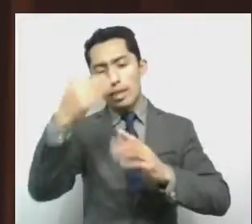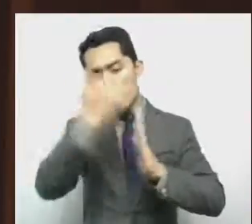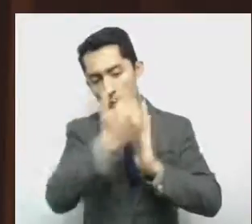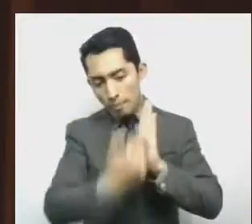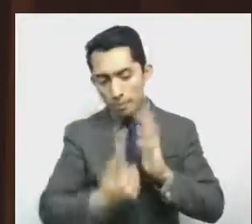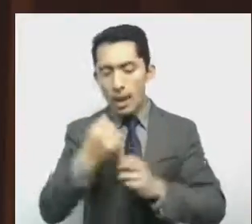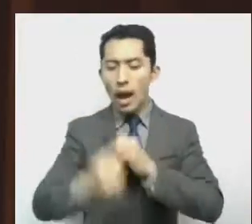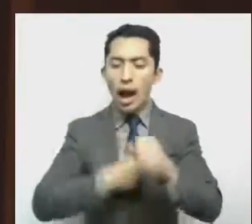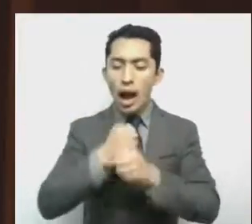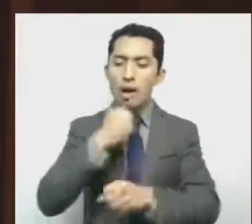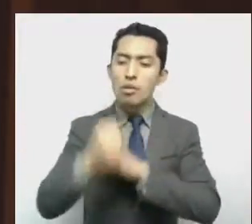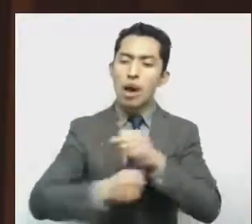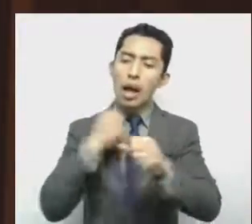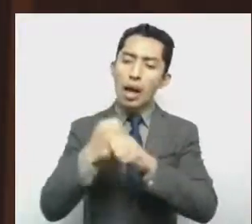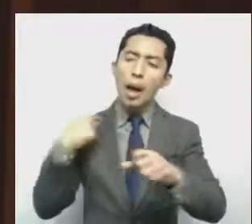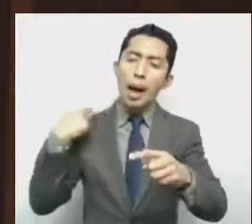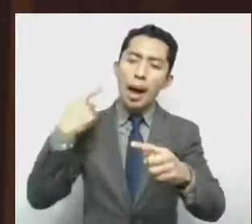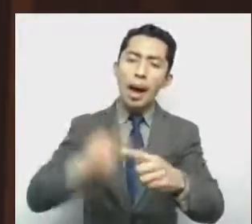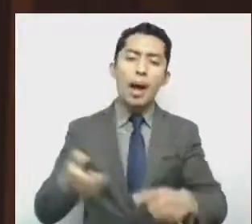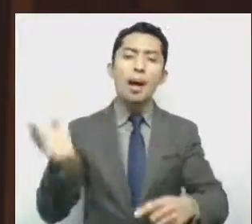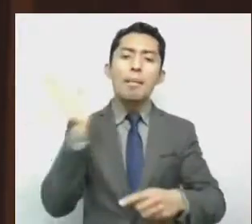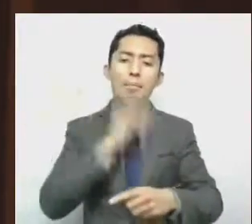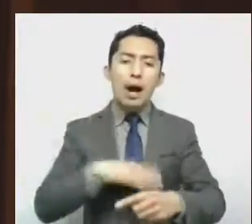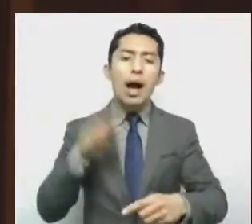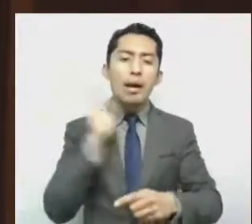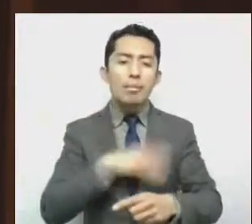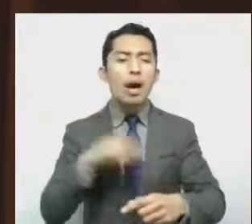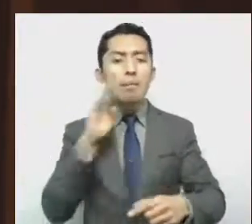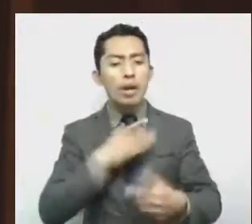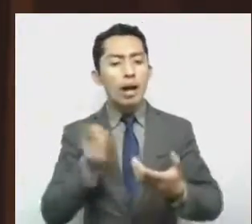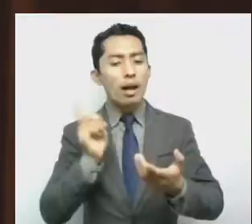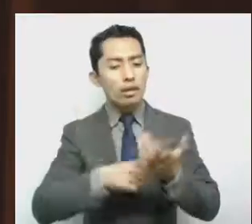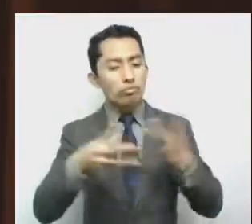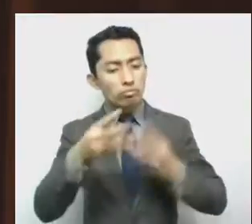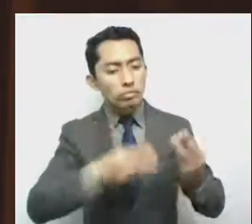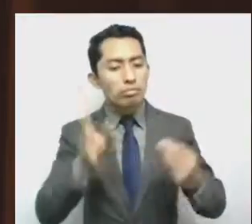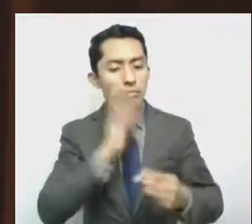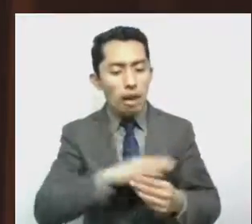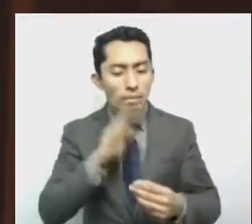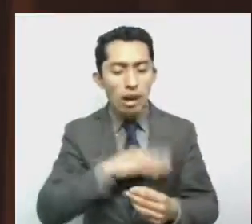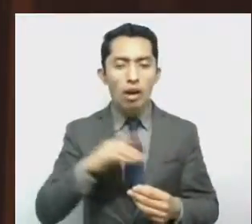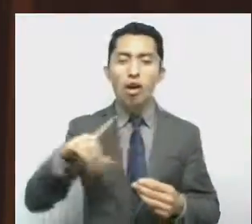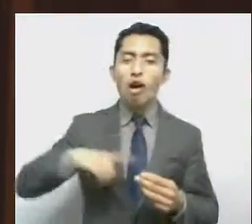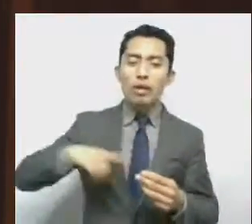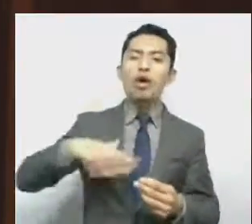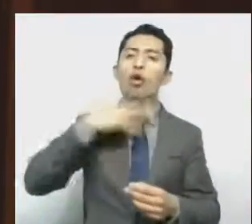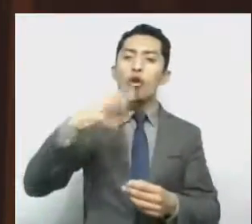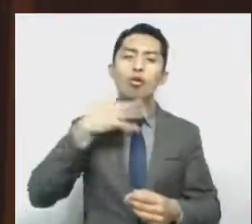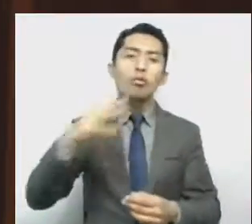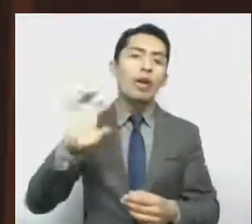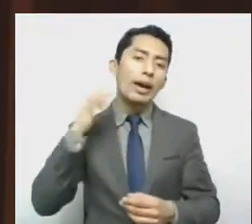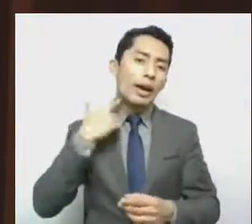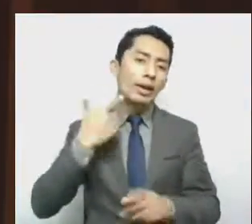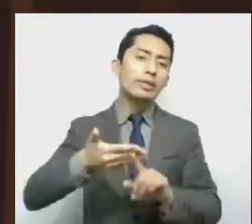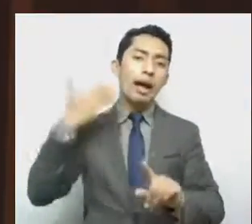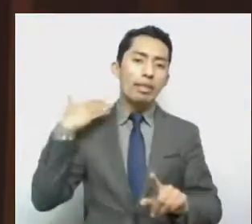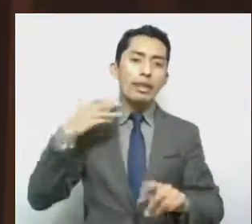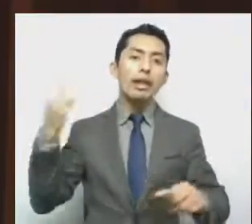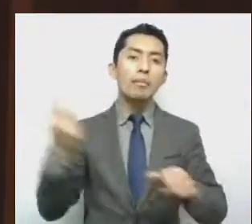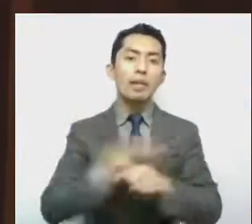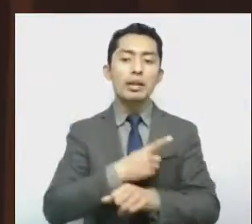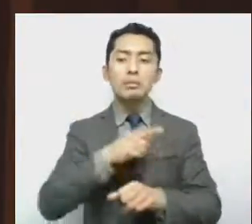consecuencia de malas y oscuras administraciones de gobiernos corruptos anteriores, quedaron en el olvido.